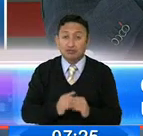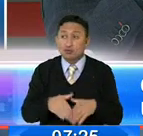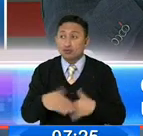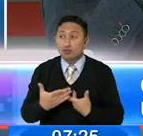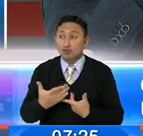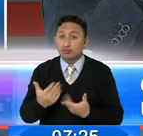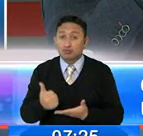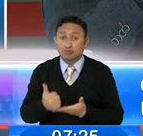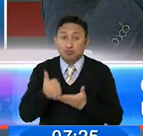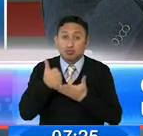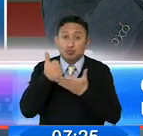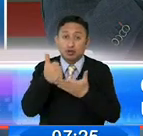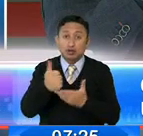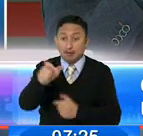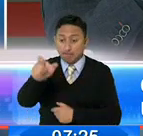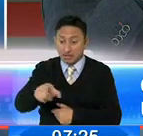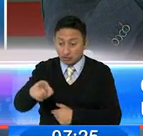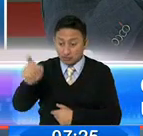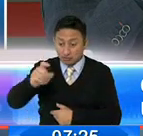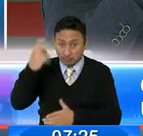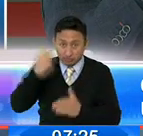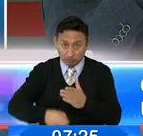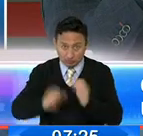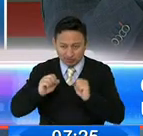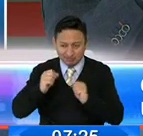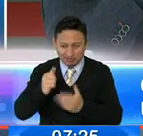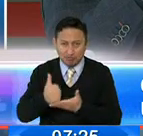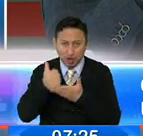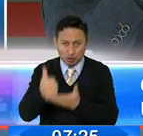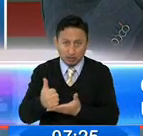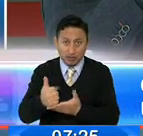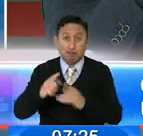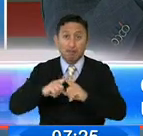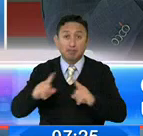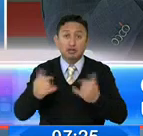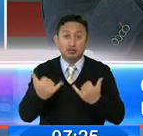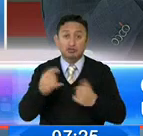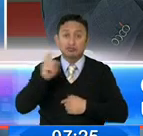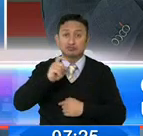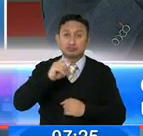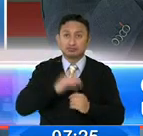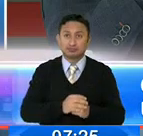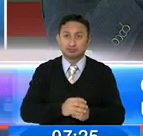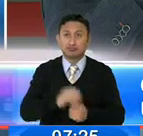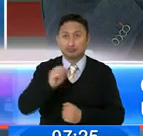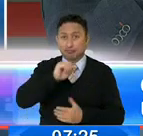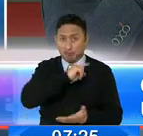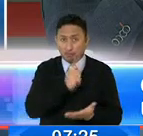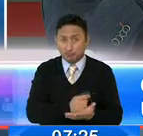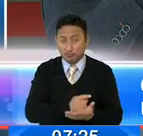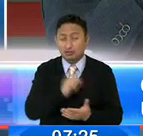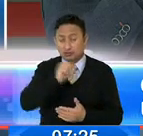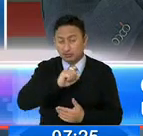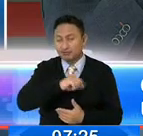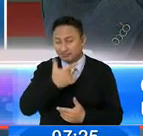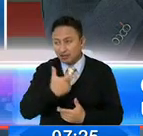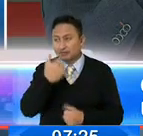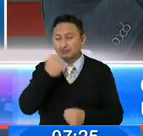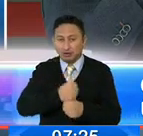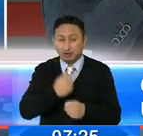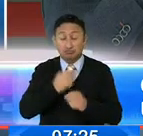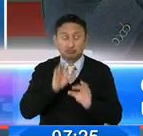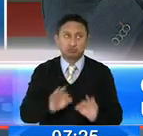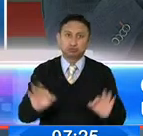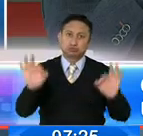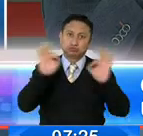mano a las personas que también sancionó, pero en esta parte lo que más necesitamos, porque sí, si bien el trabajo es esencial,